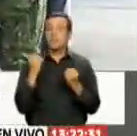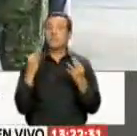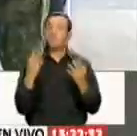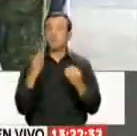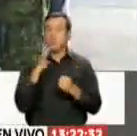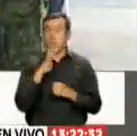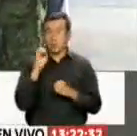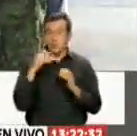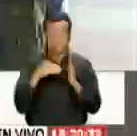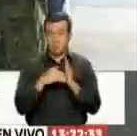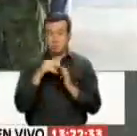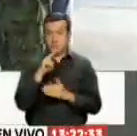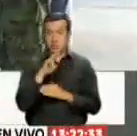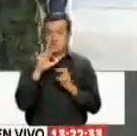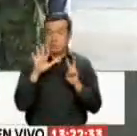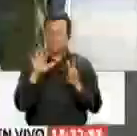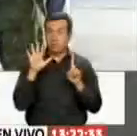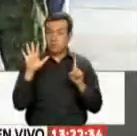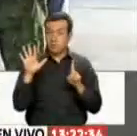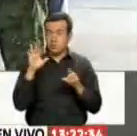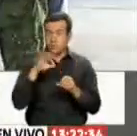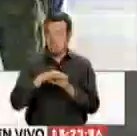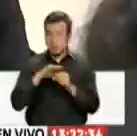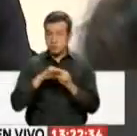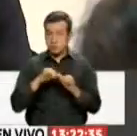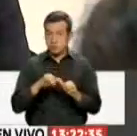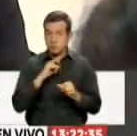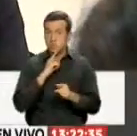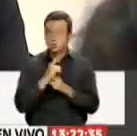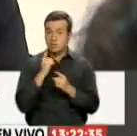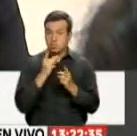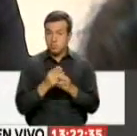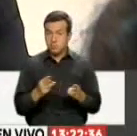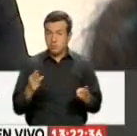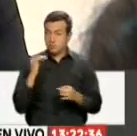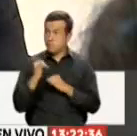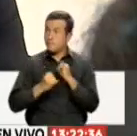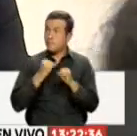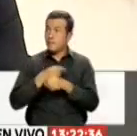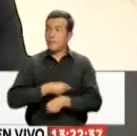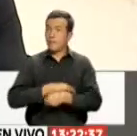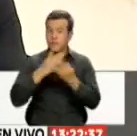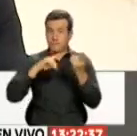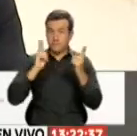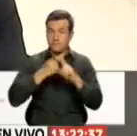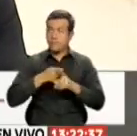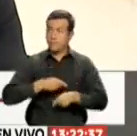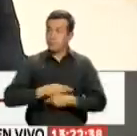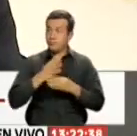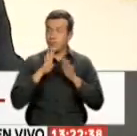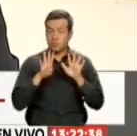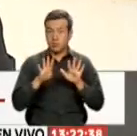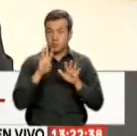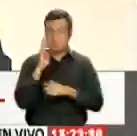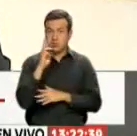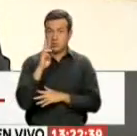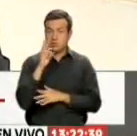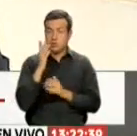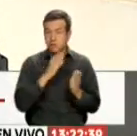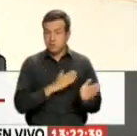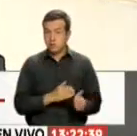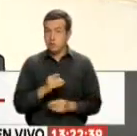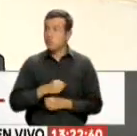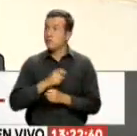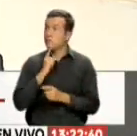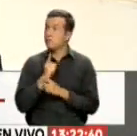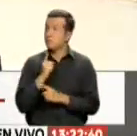total De 40.276 juntas receptoras Del voto Los paquetes en el exterior Fueron los primeros en salir Son los 916 paquetes Que